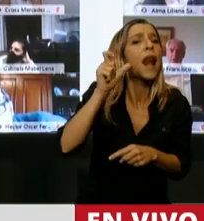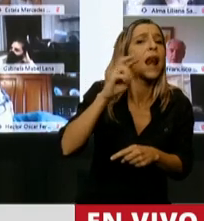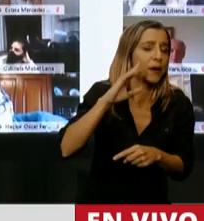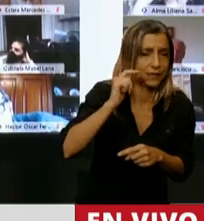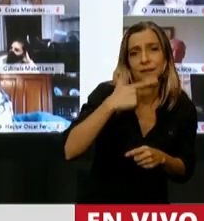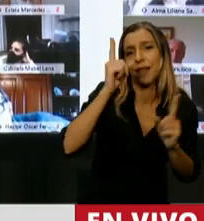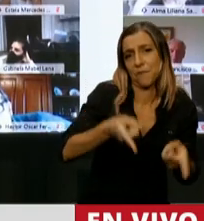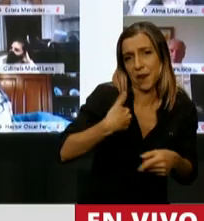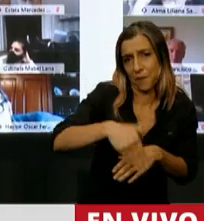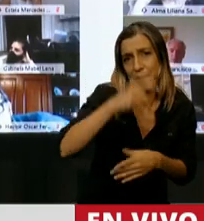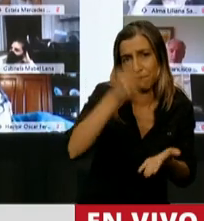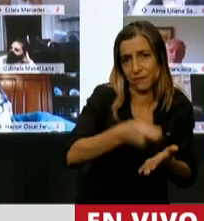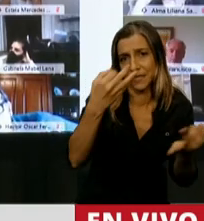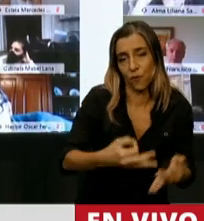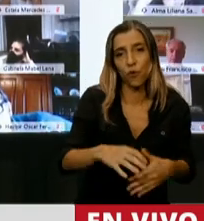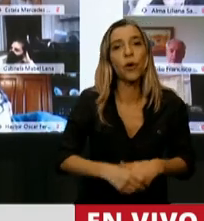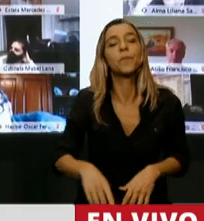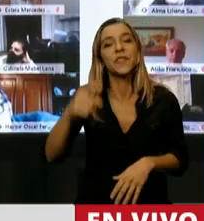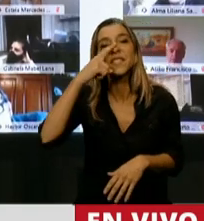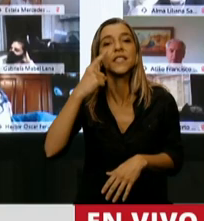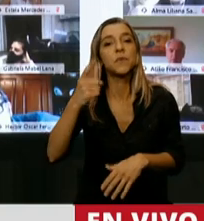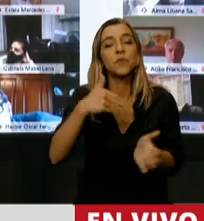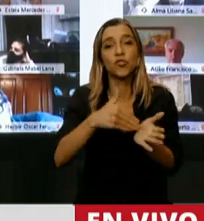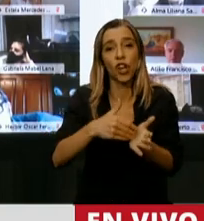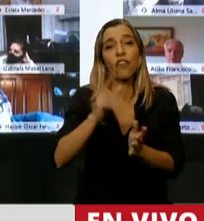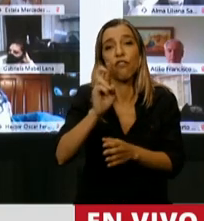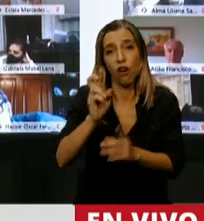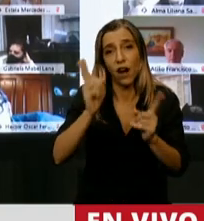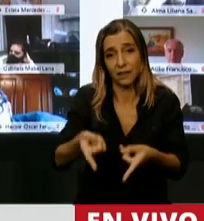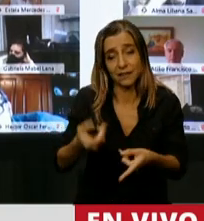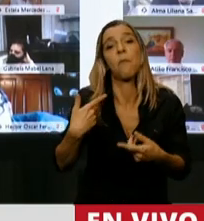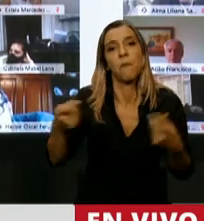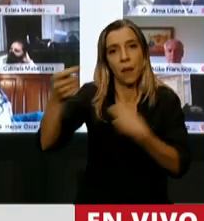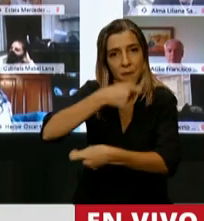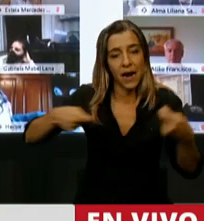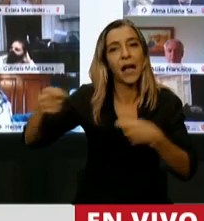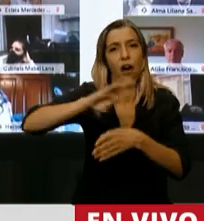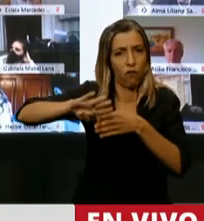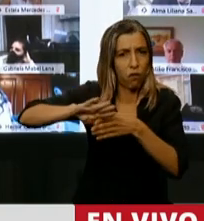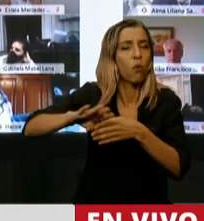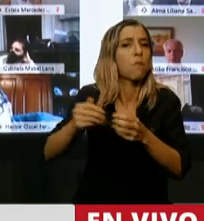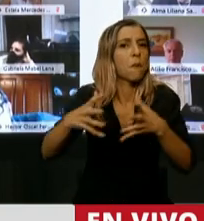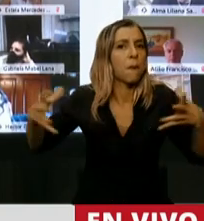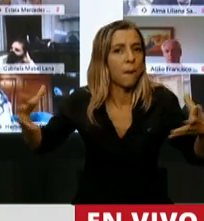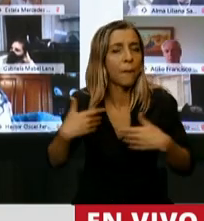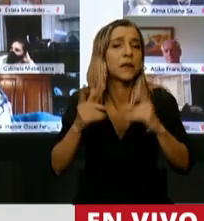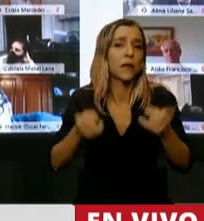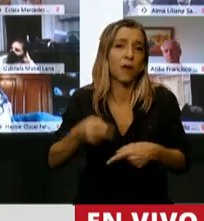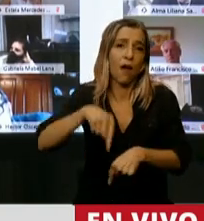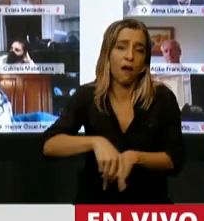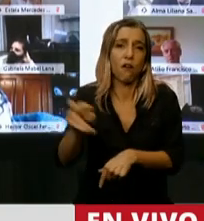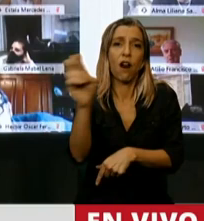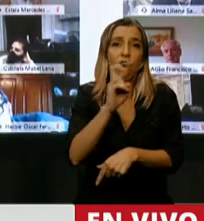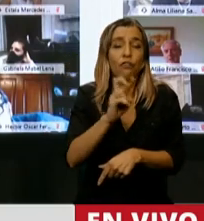7.000 millones de dólares de colocación en el mercado de deuda, gran parte en pesos, ahora tenemos este nuevo instrumento dolarizador, DolarLink,